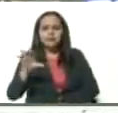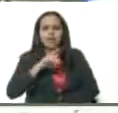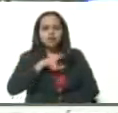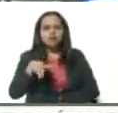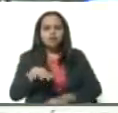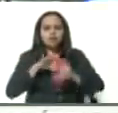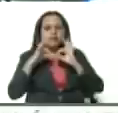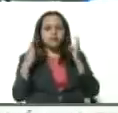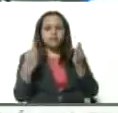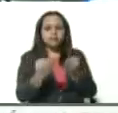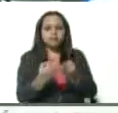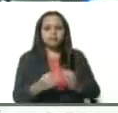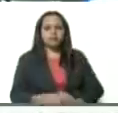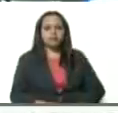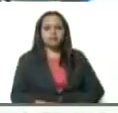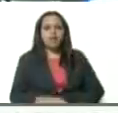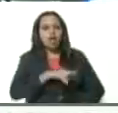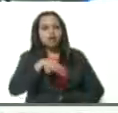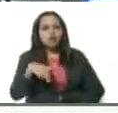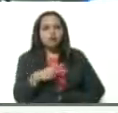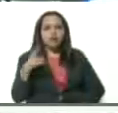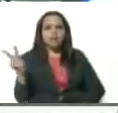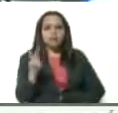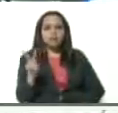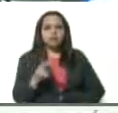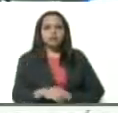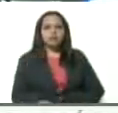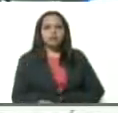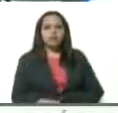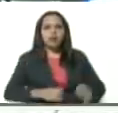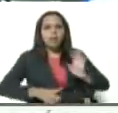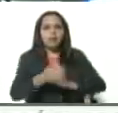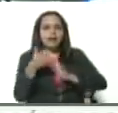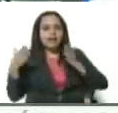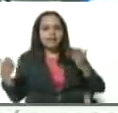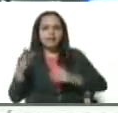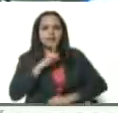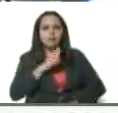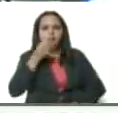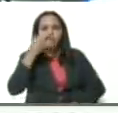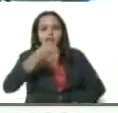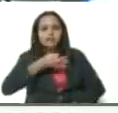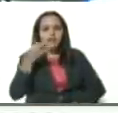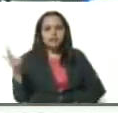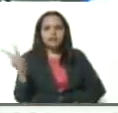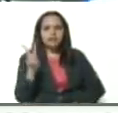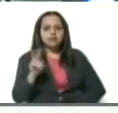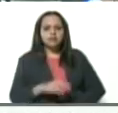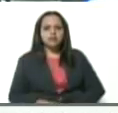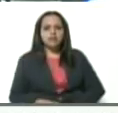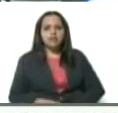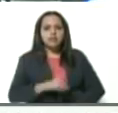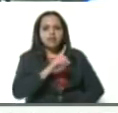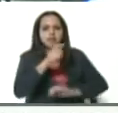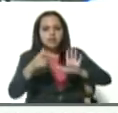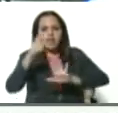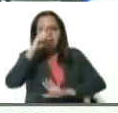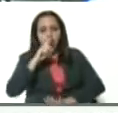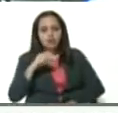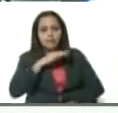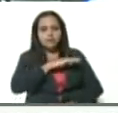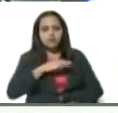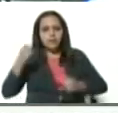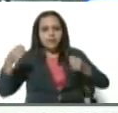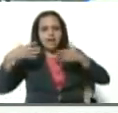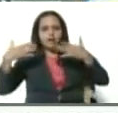familia, a nuestra Venezuela, que es lo más grande que tenemos. Buenas tardes Venezuela, 16 años en la misión Milagro,